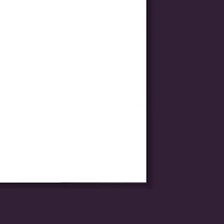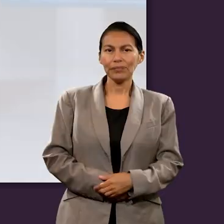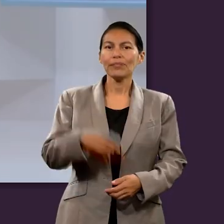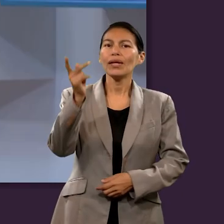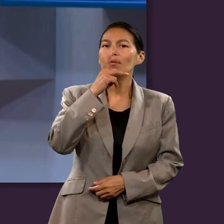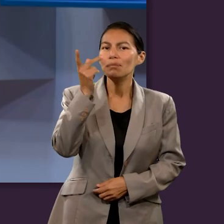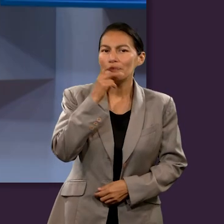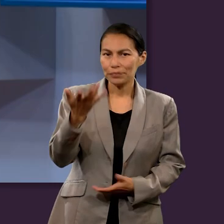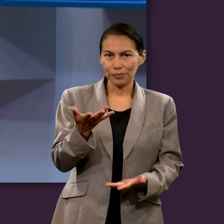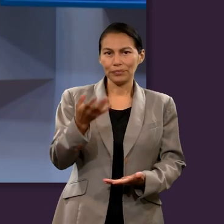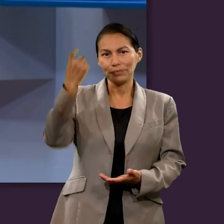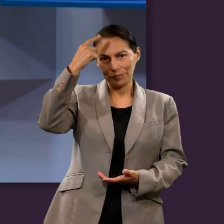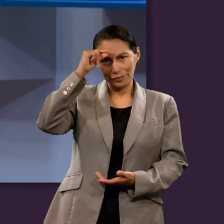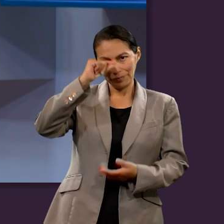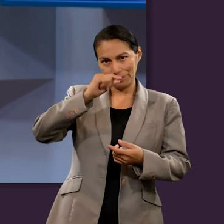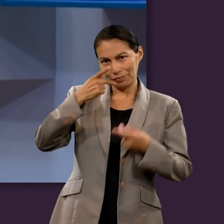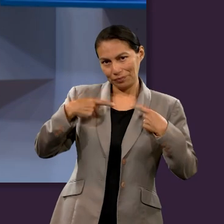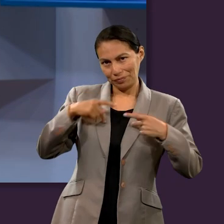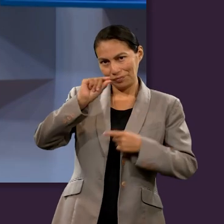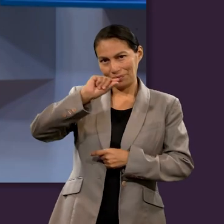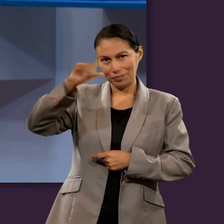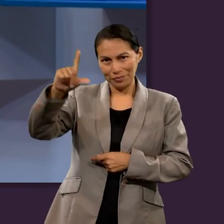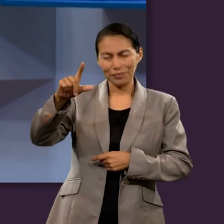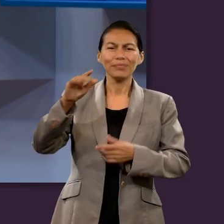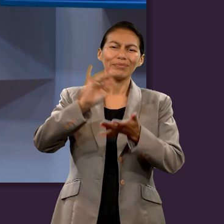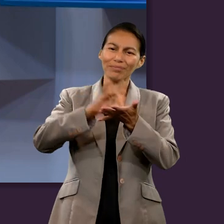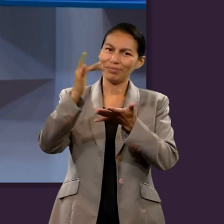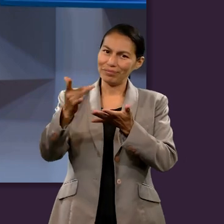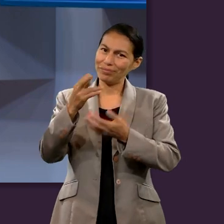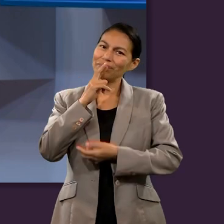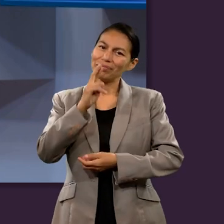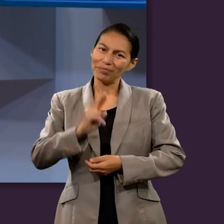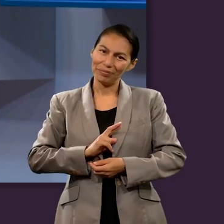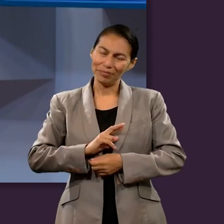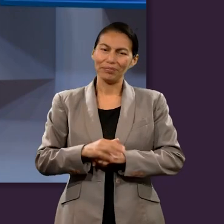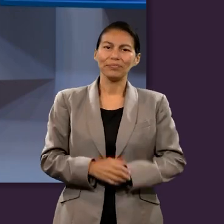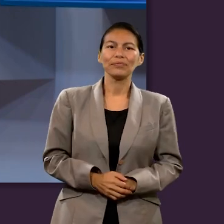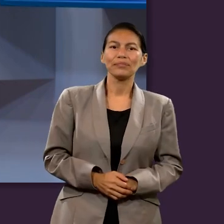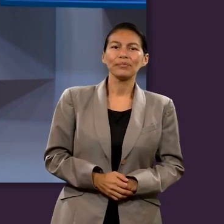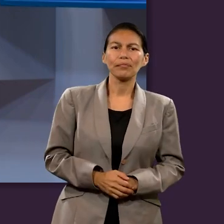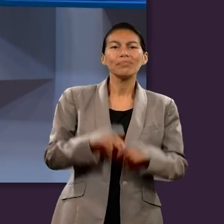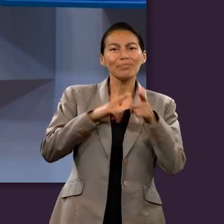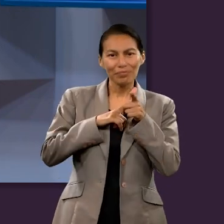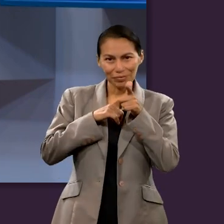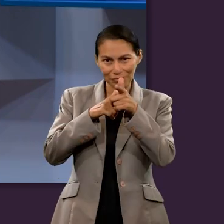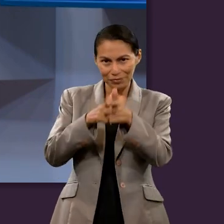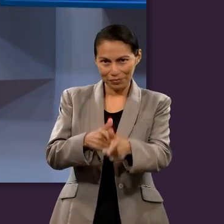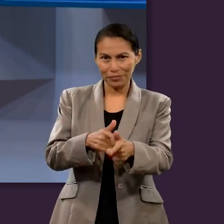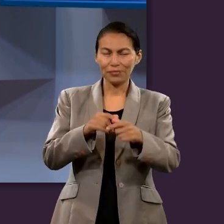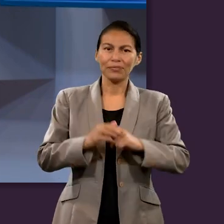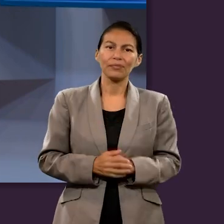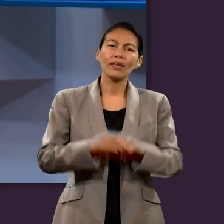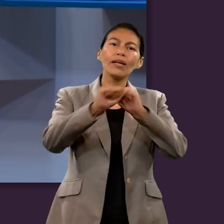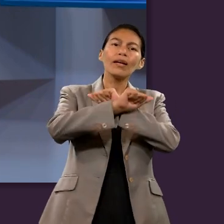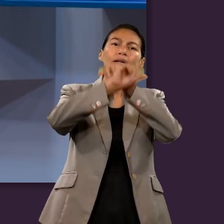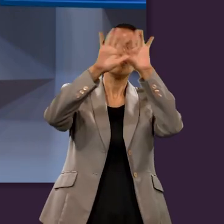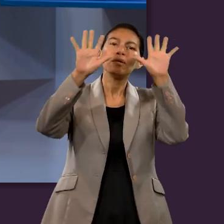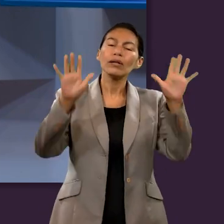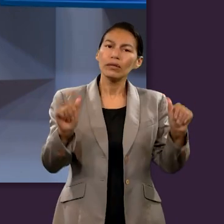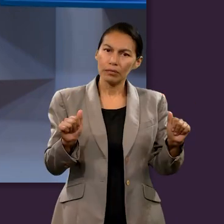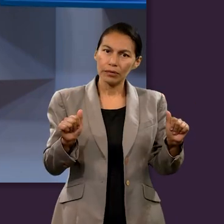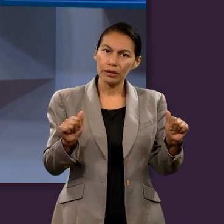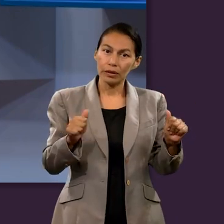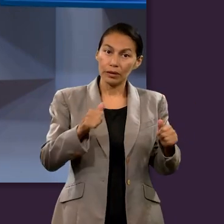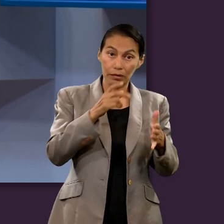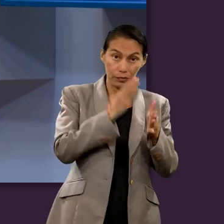Les damos las gracias al experto por haber respondido a nuestra pregunta y vamos a continuar vamos a